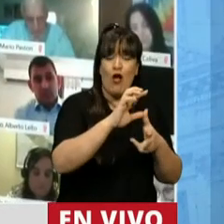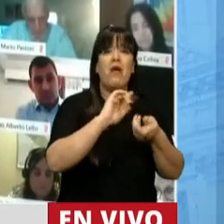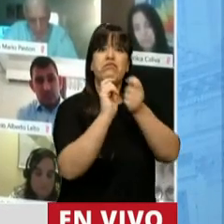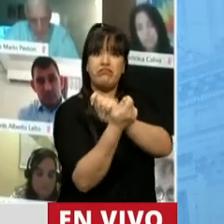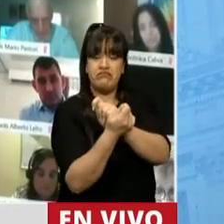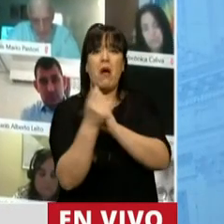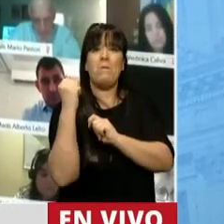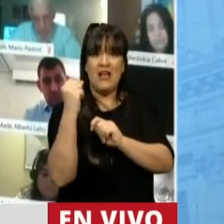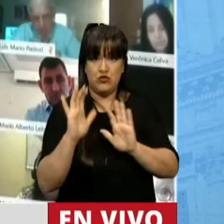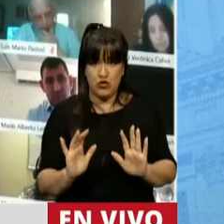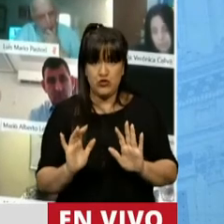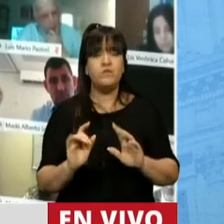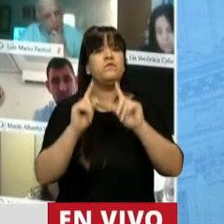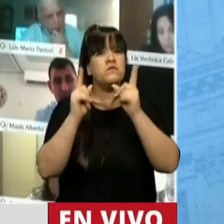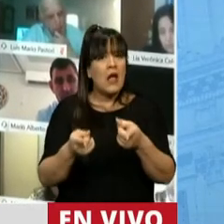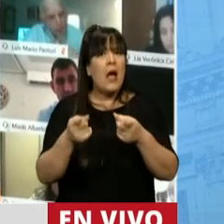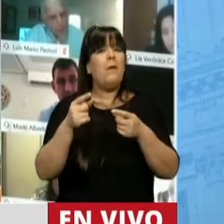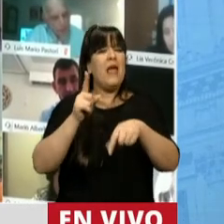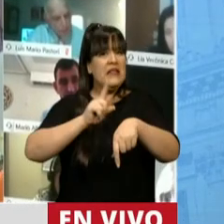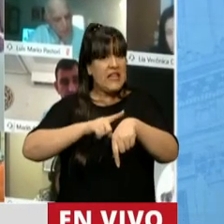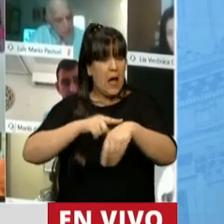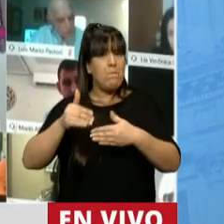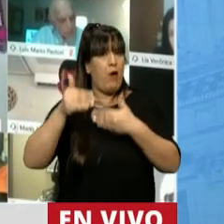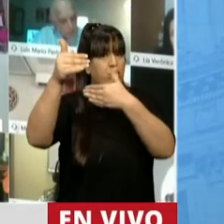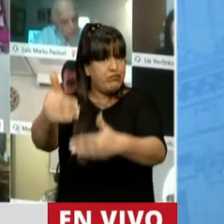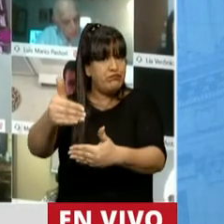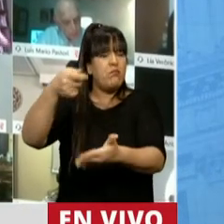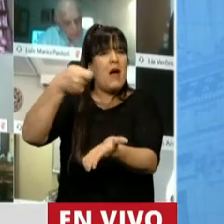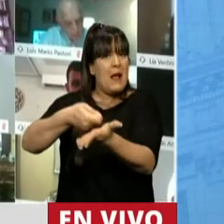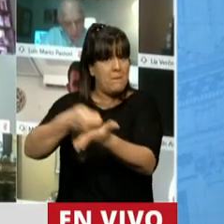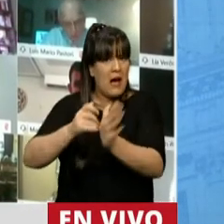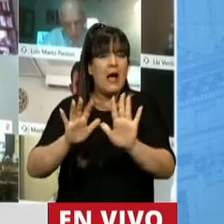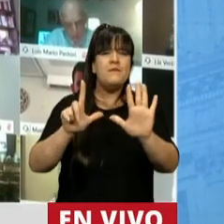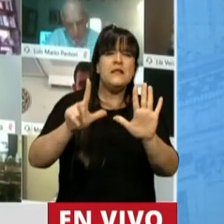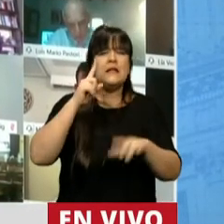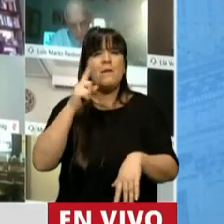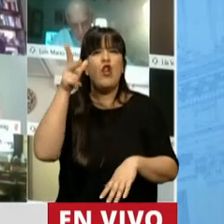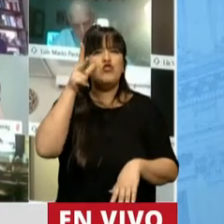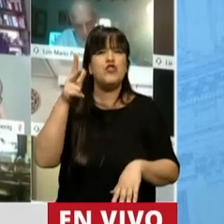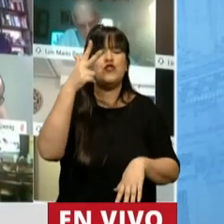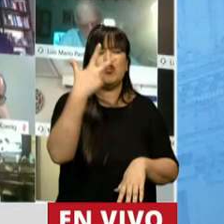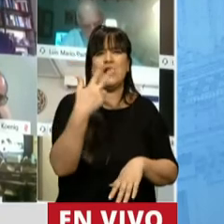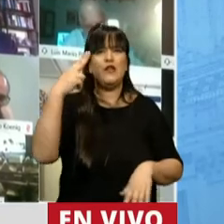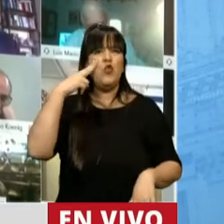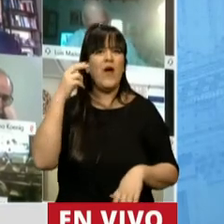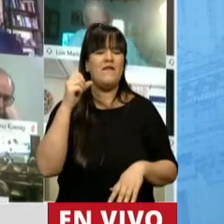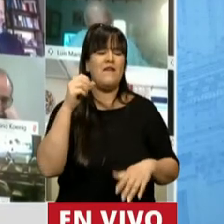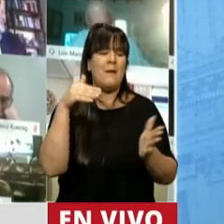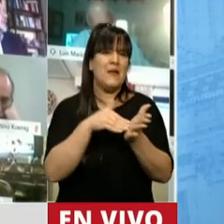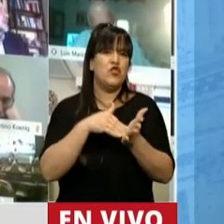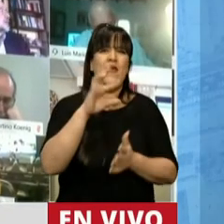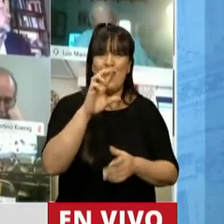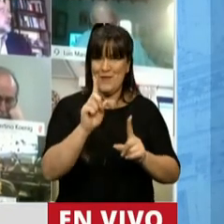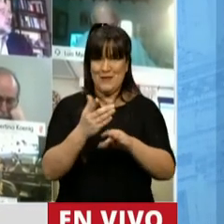en pesos, incluso a plazos más largos, por los aproximadamente 7.839 millones de dólares que dije.